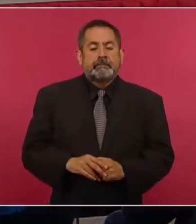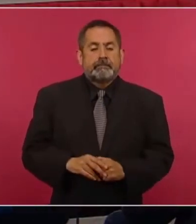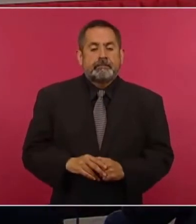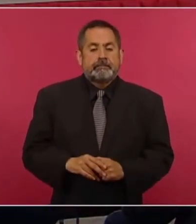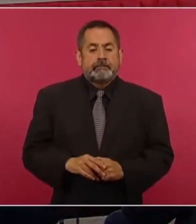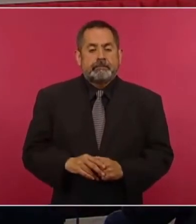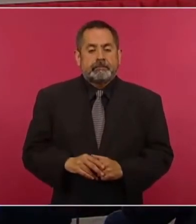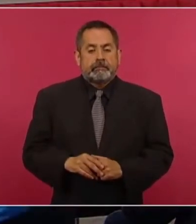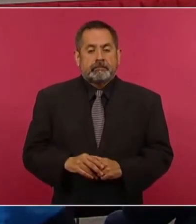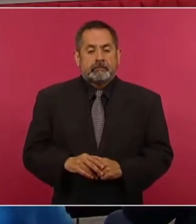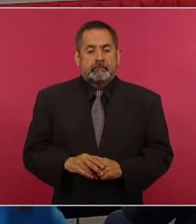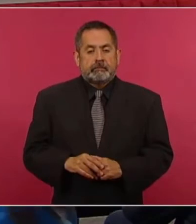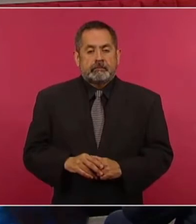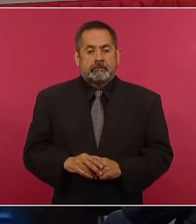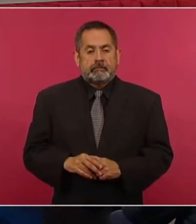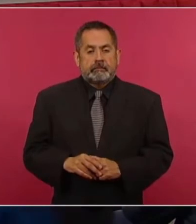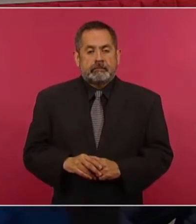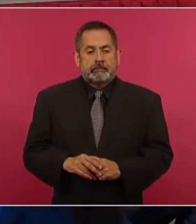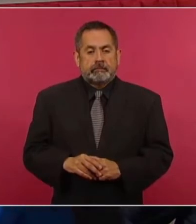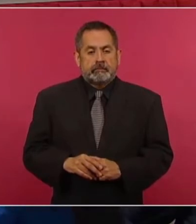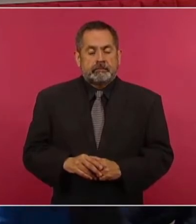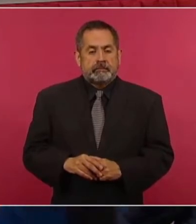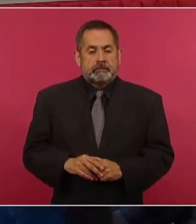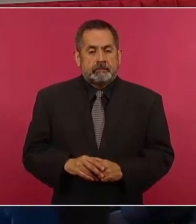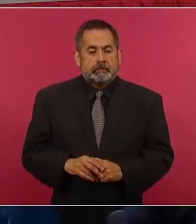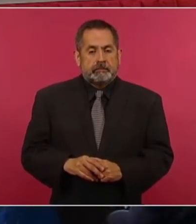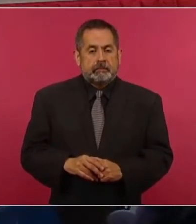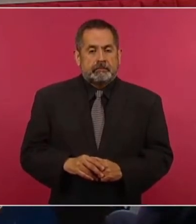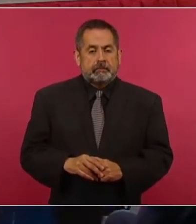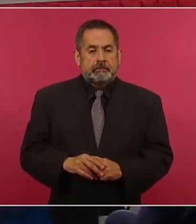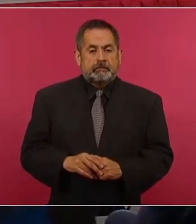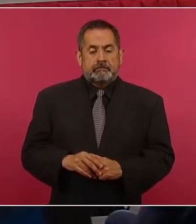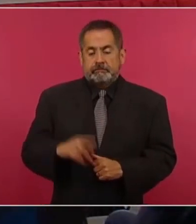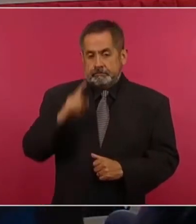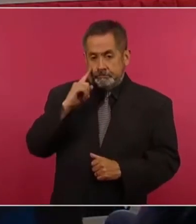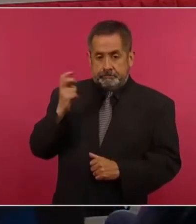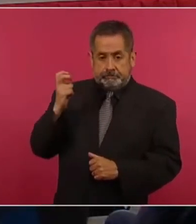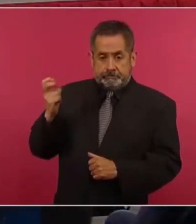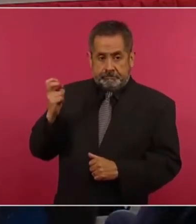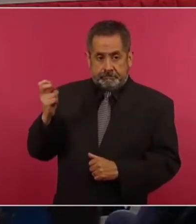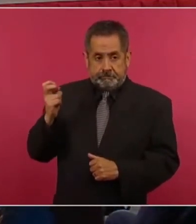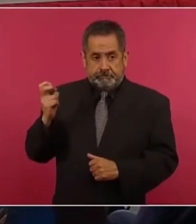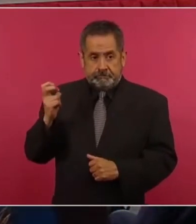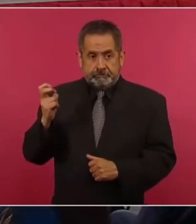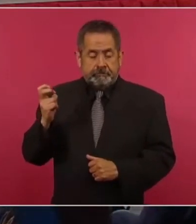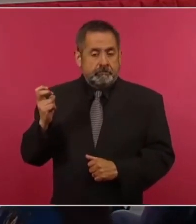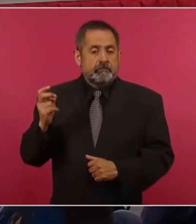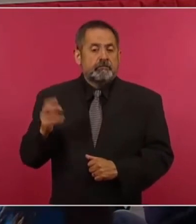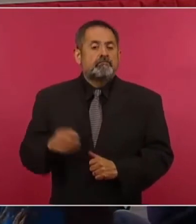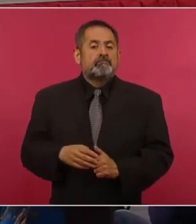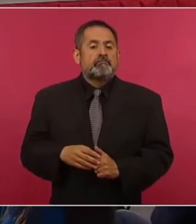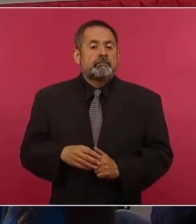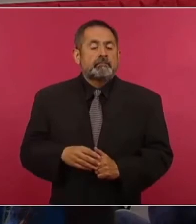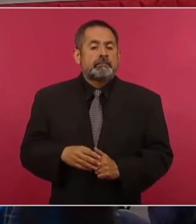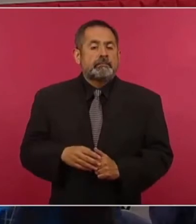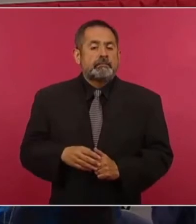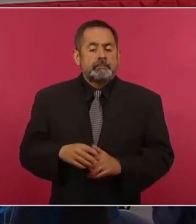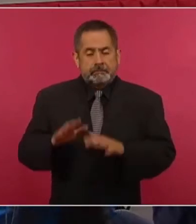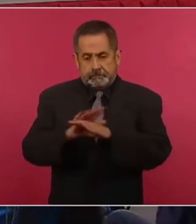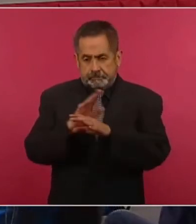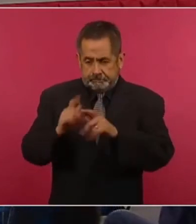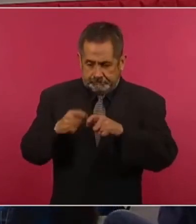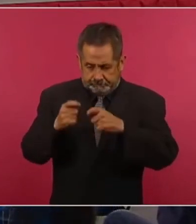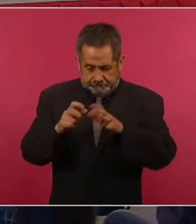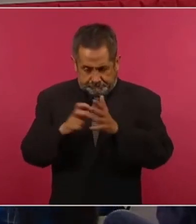para aplicar estos ajustes y para